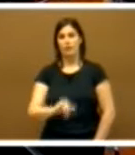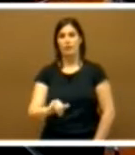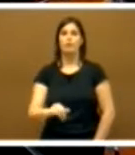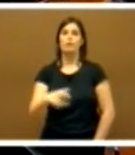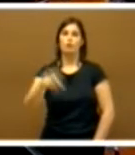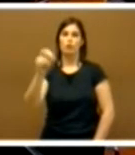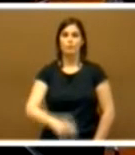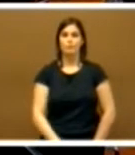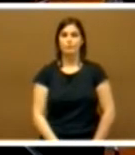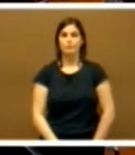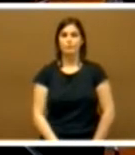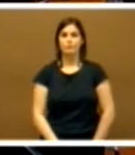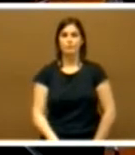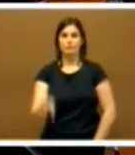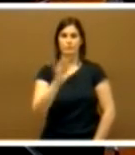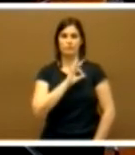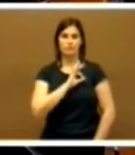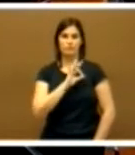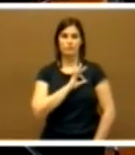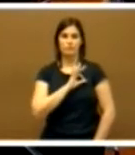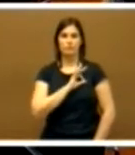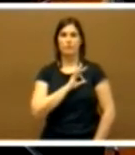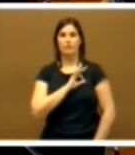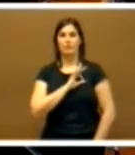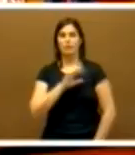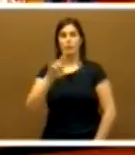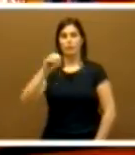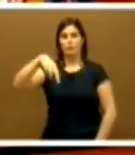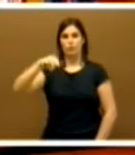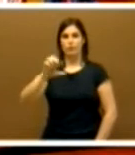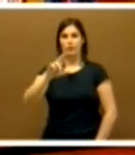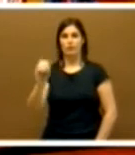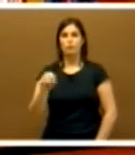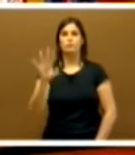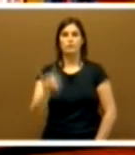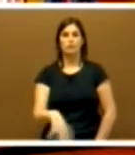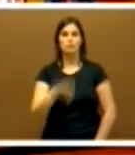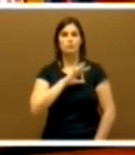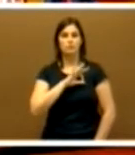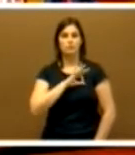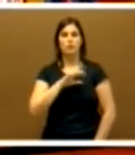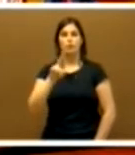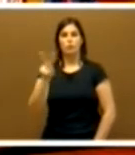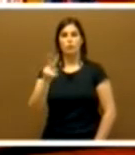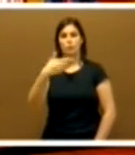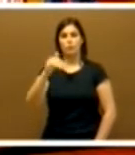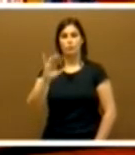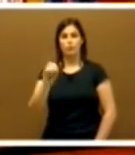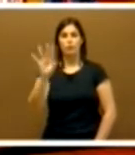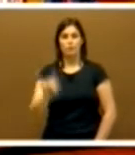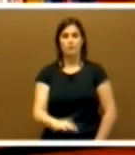Doña Francisca Rosa Romero Doña María Inés Rubio Díaz